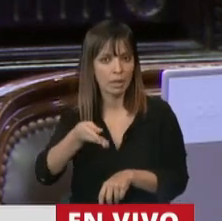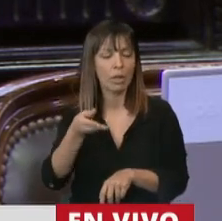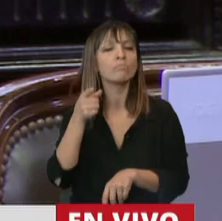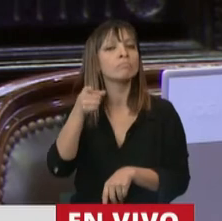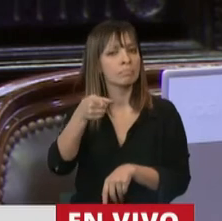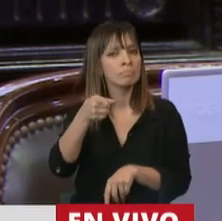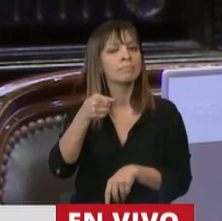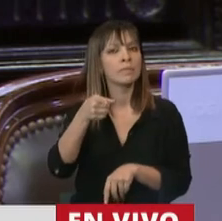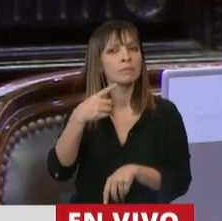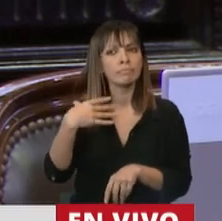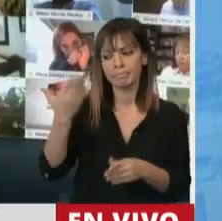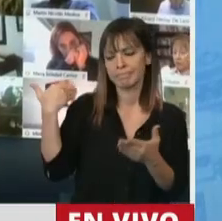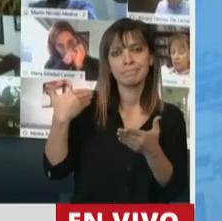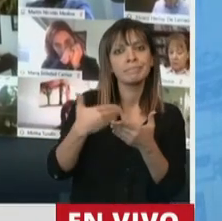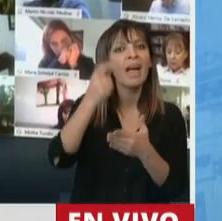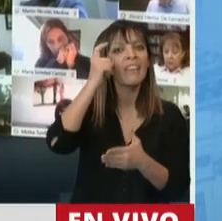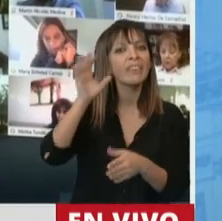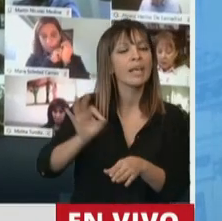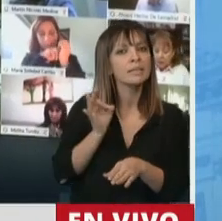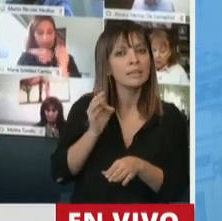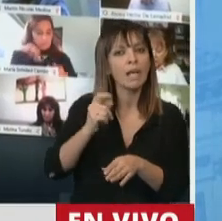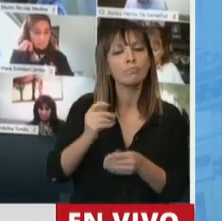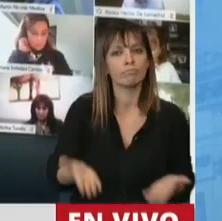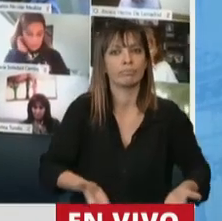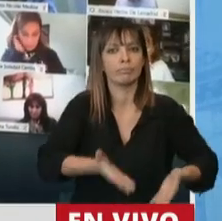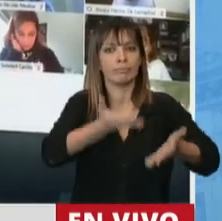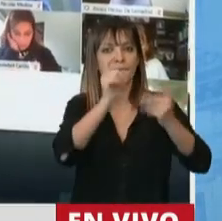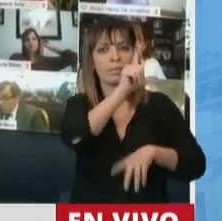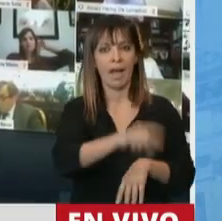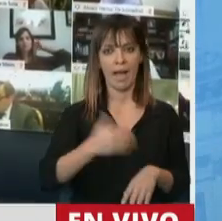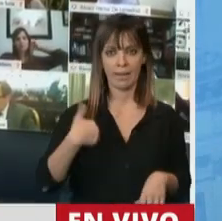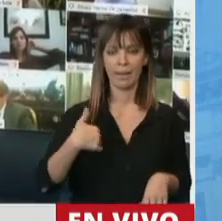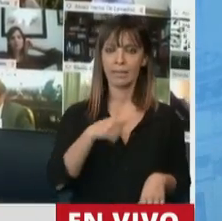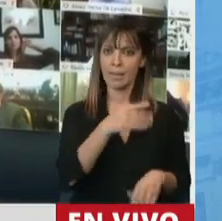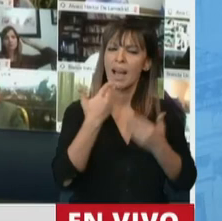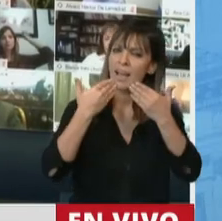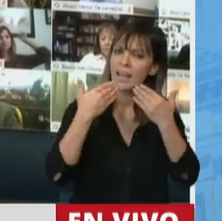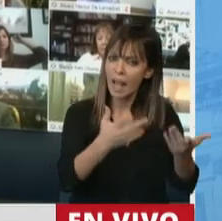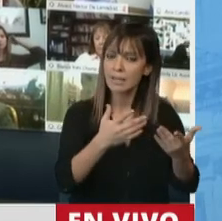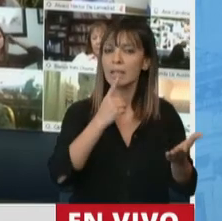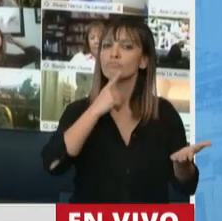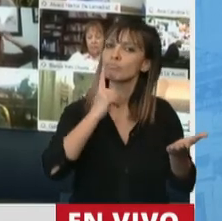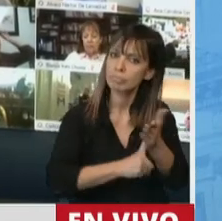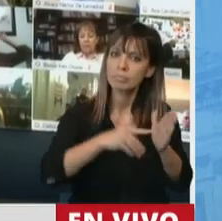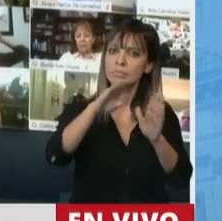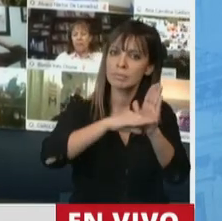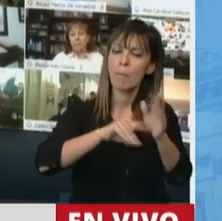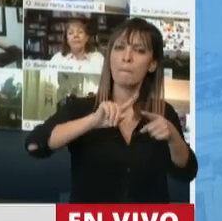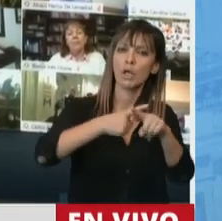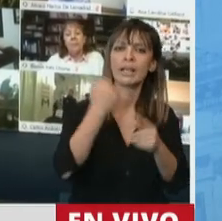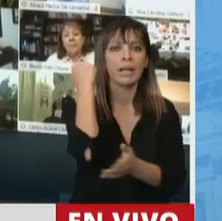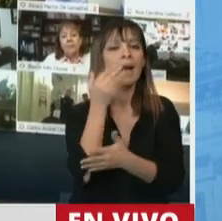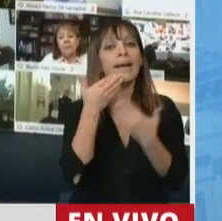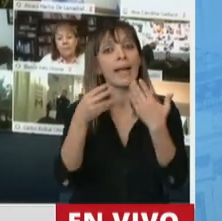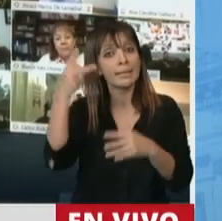destacar que durante los 10 años de crecimiento económico que tuvo la Argentina, gracias a las medidas políticas y económicas de